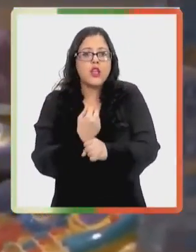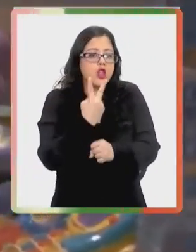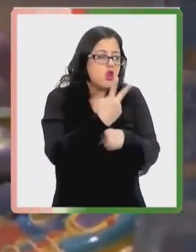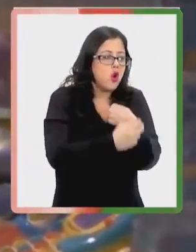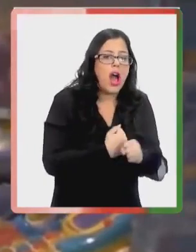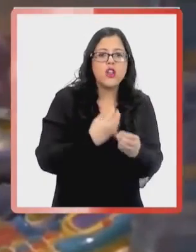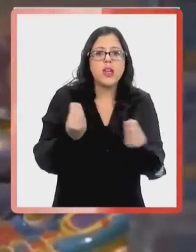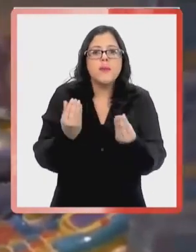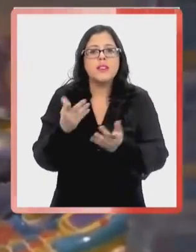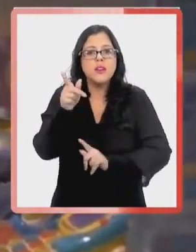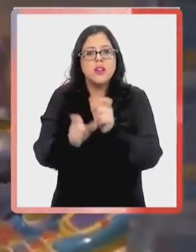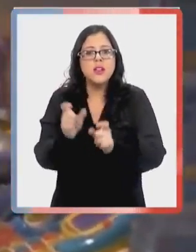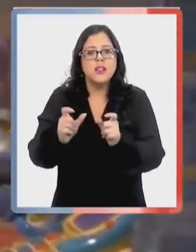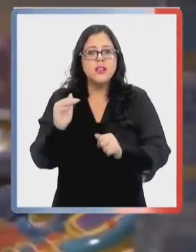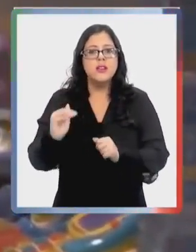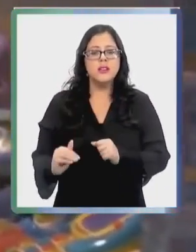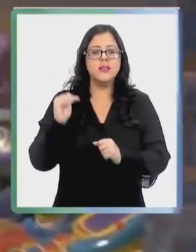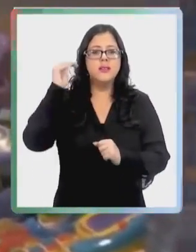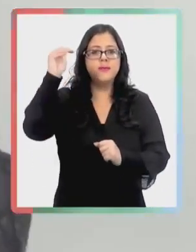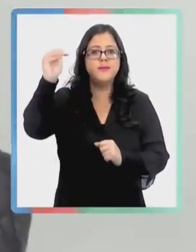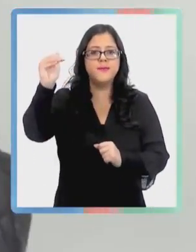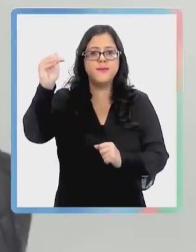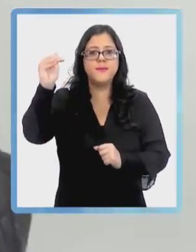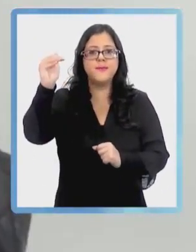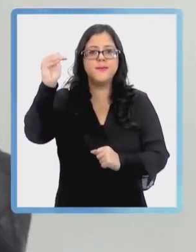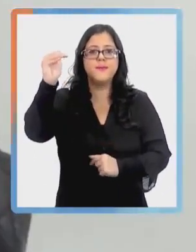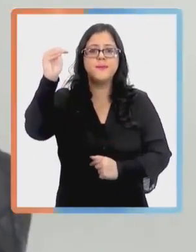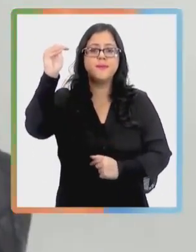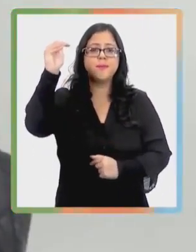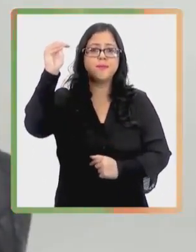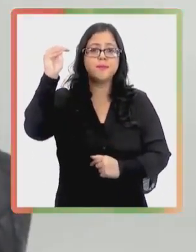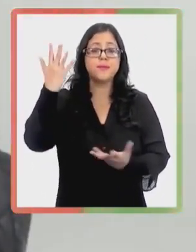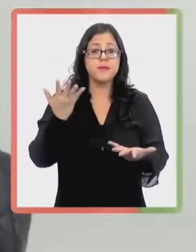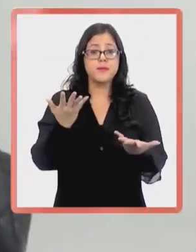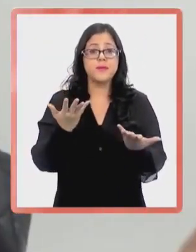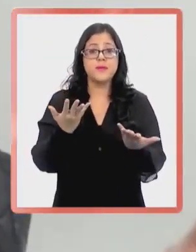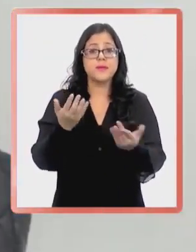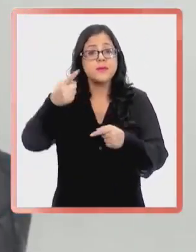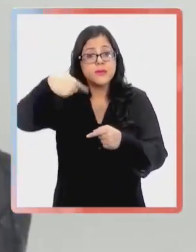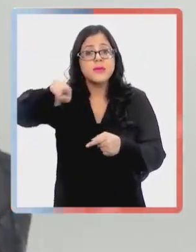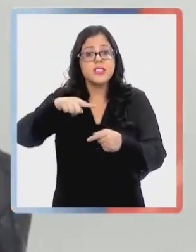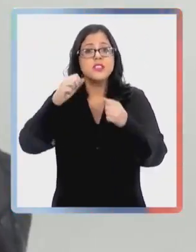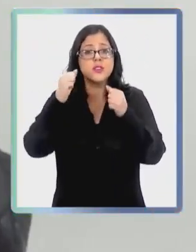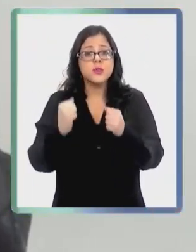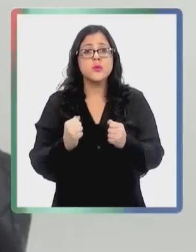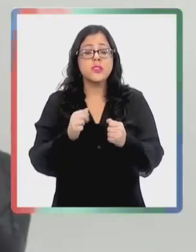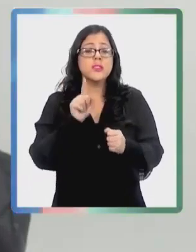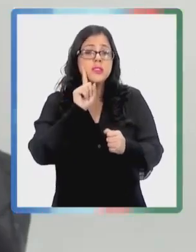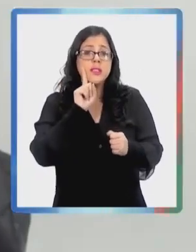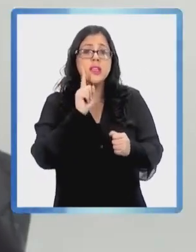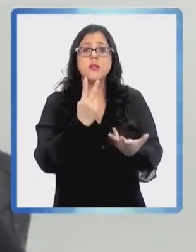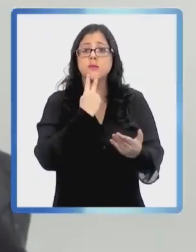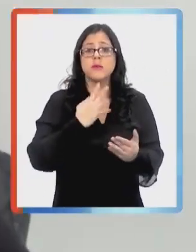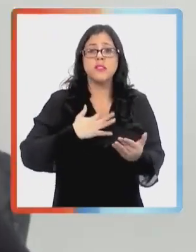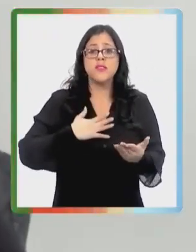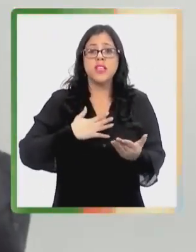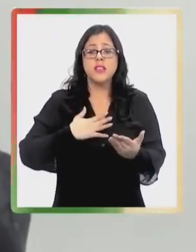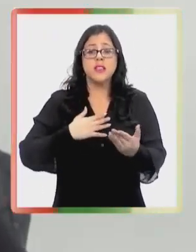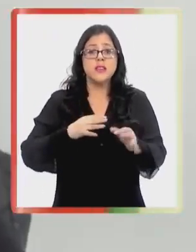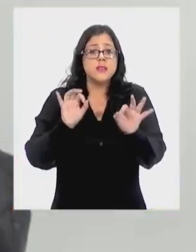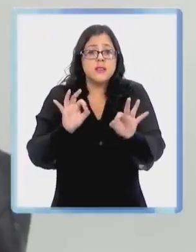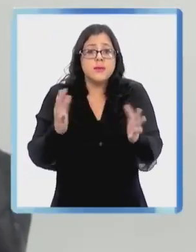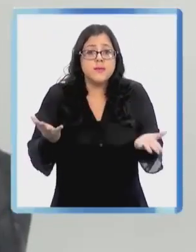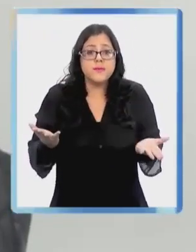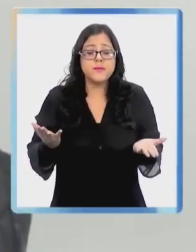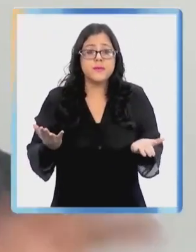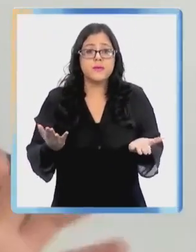¿Qué pasa con las personas que tienen este diagnóstico y que están en la sociedad y que tienen la capacidad de poder estar y tener una vida lo más